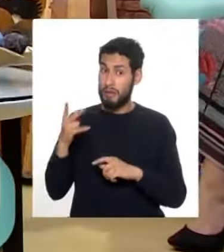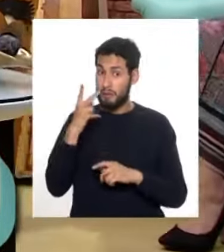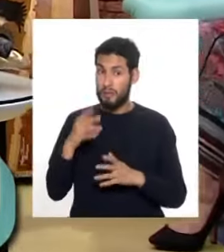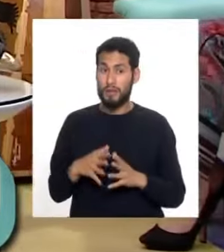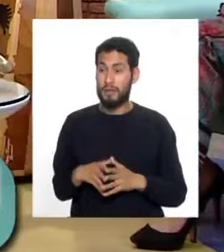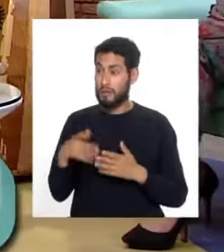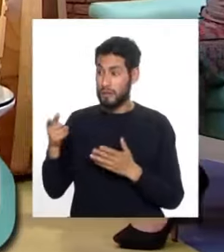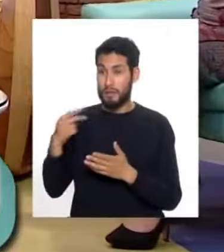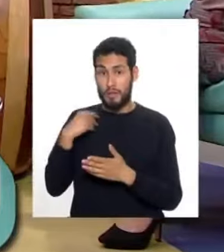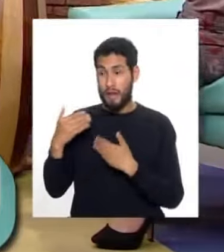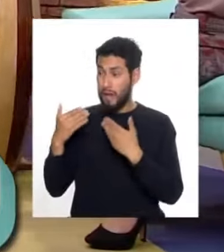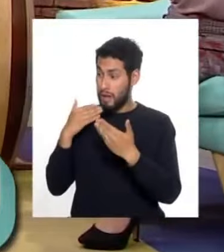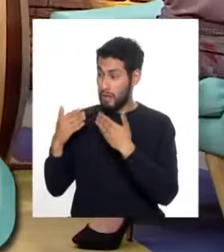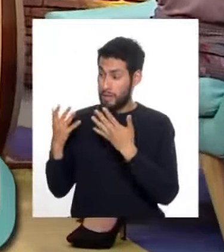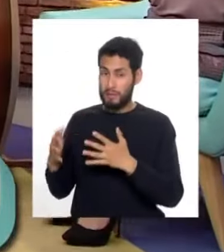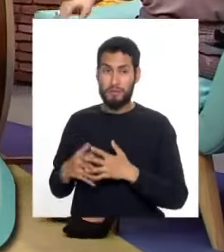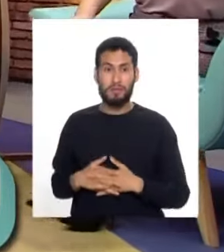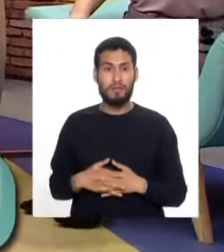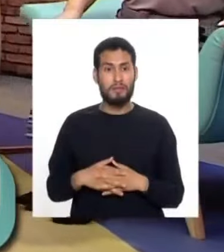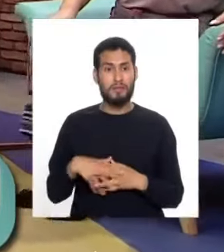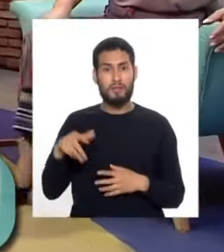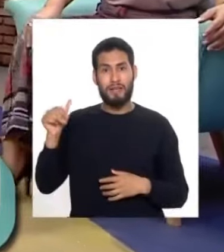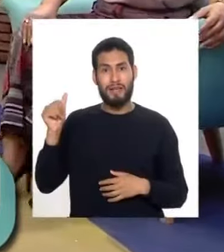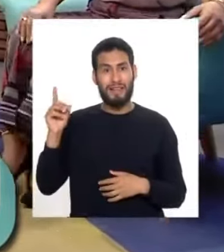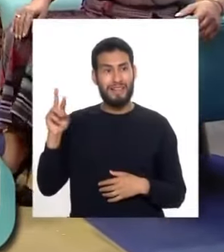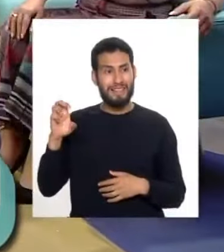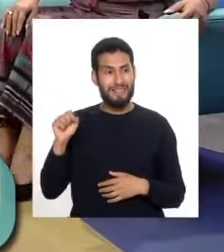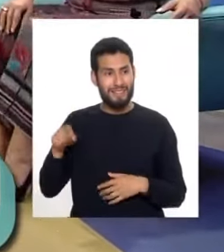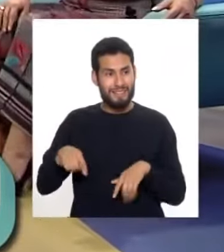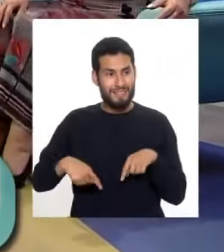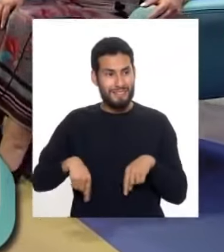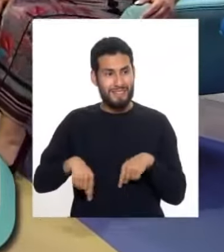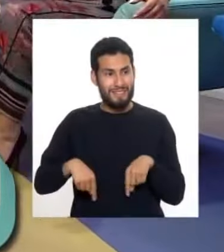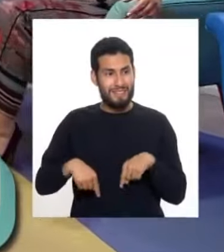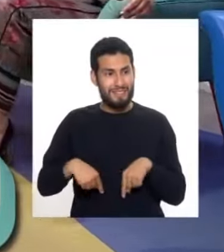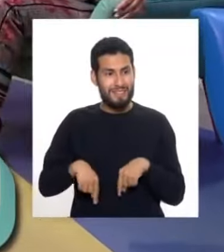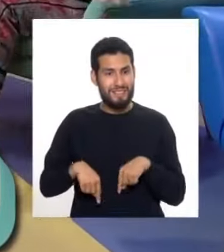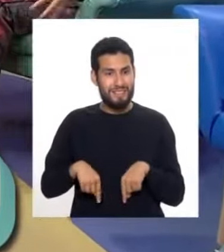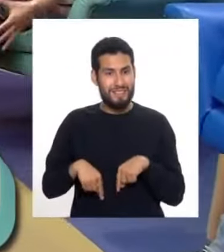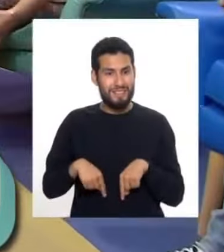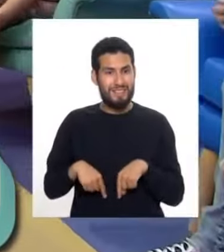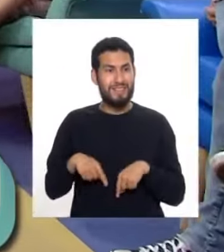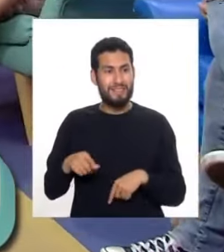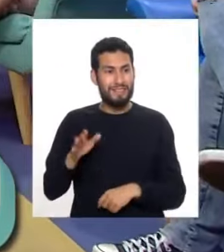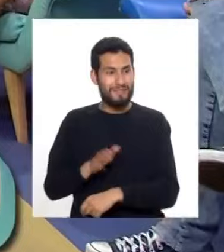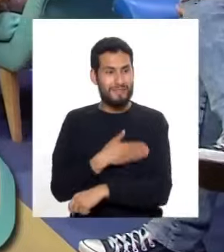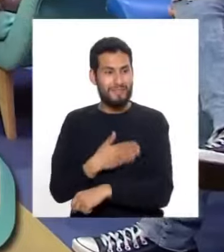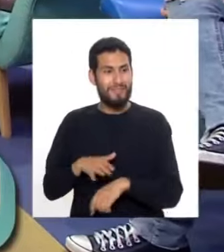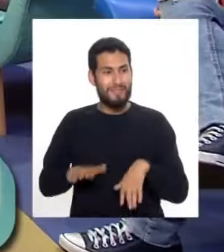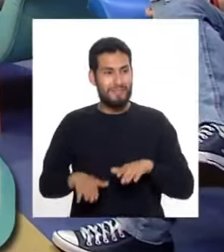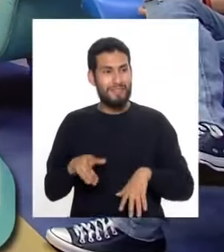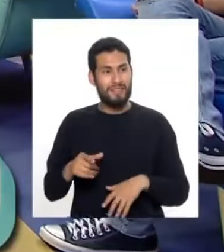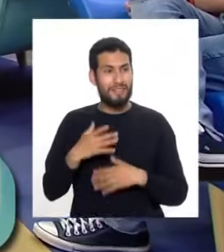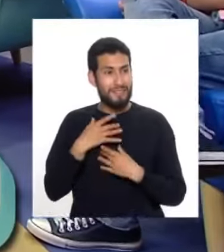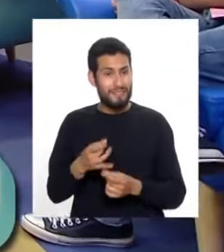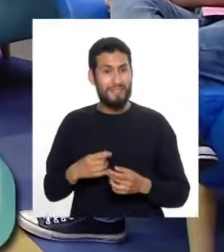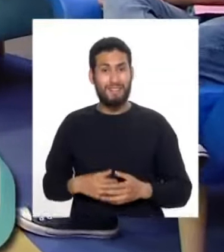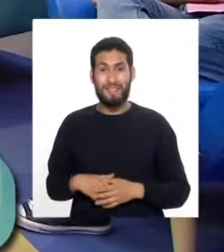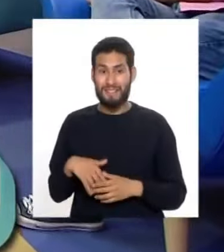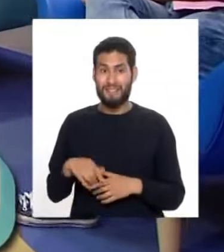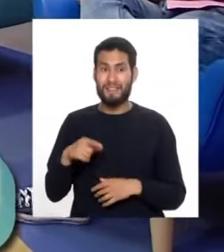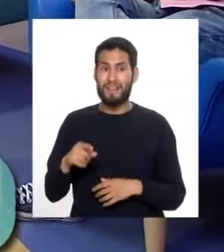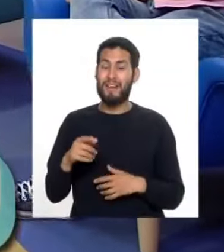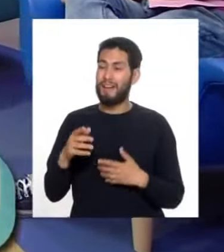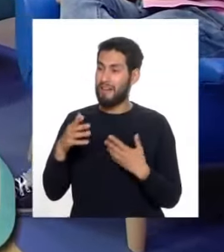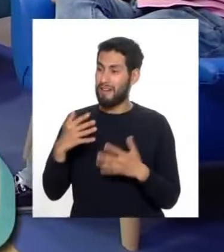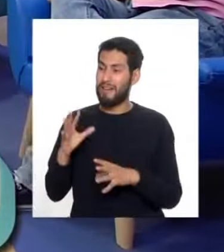Christopher, mientras estamos hablando, Andrés no para de mover los piecitos. Los dos, los dos. Porque la música, pues eso es lo interesante, ¿no? Como la